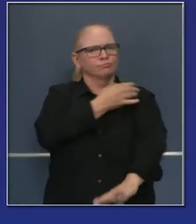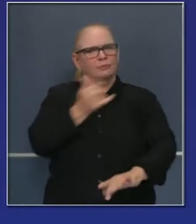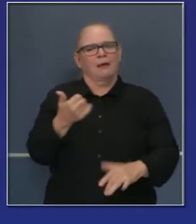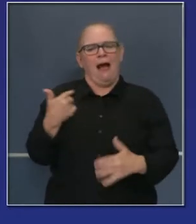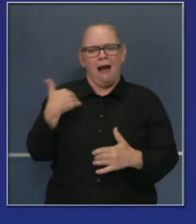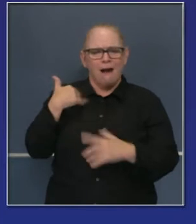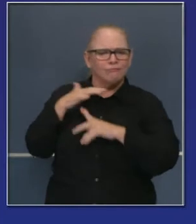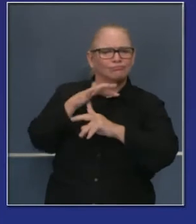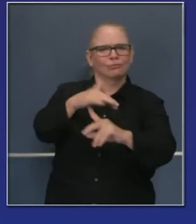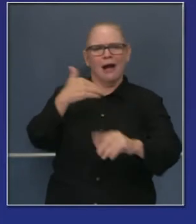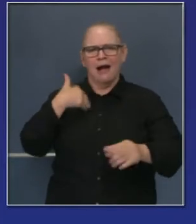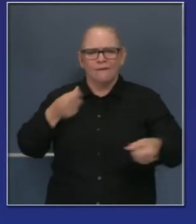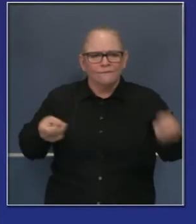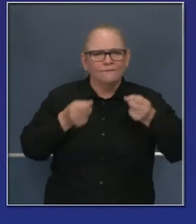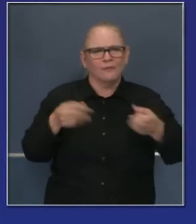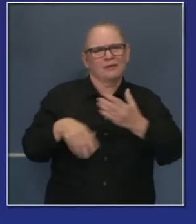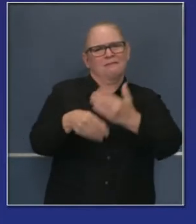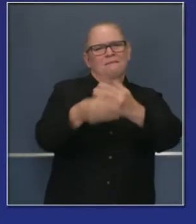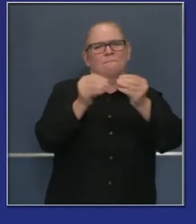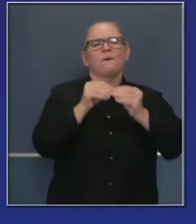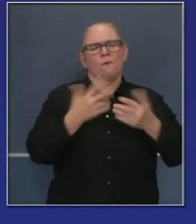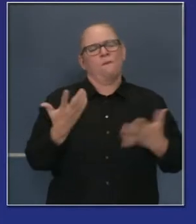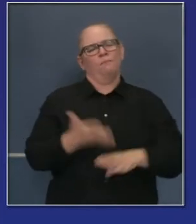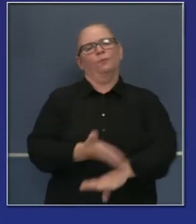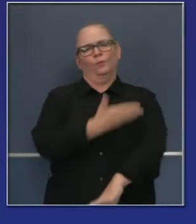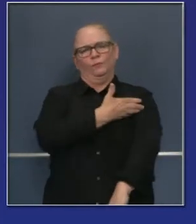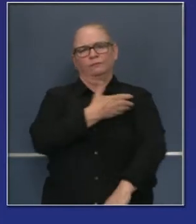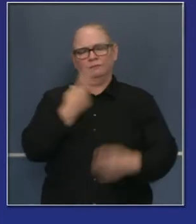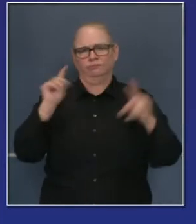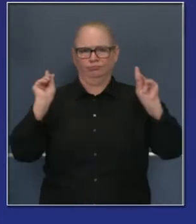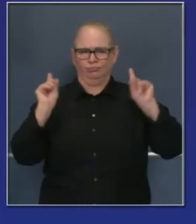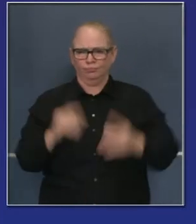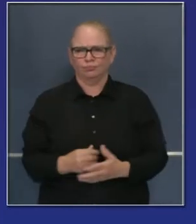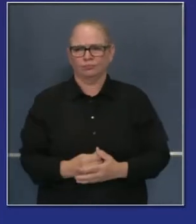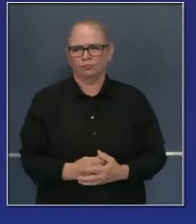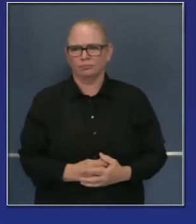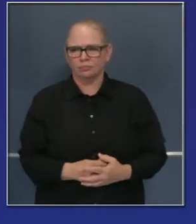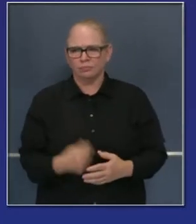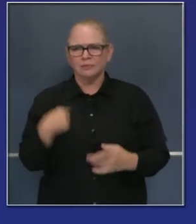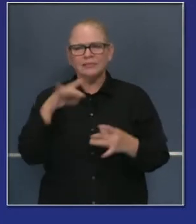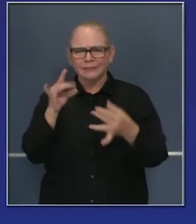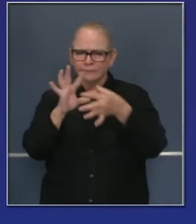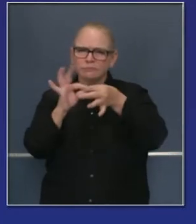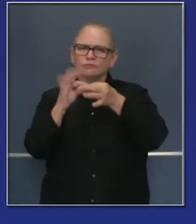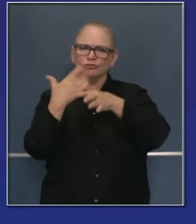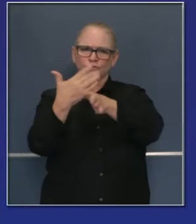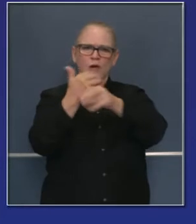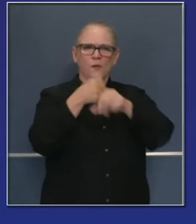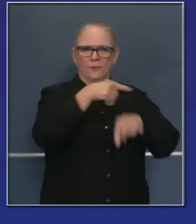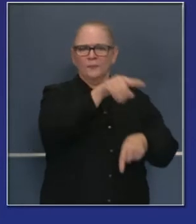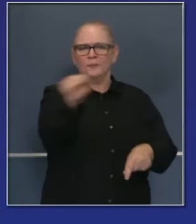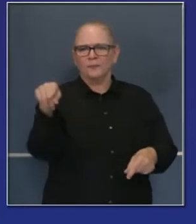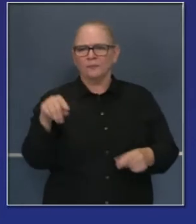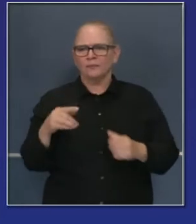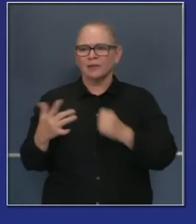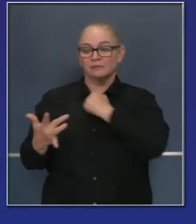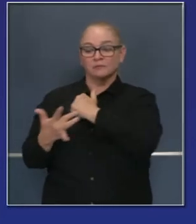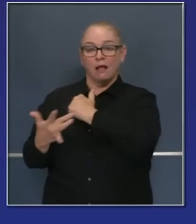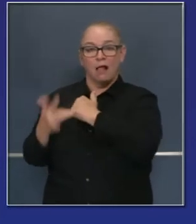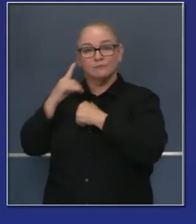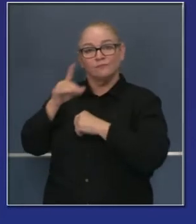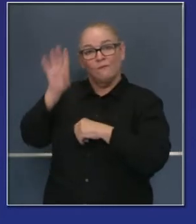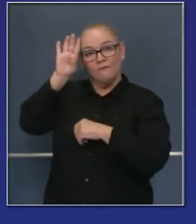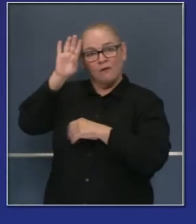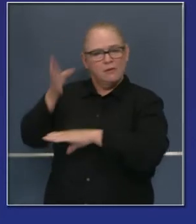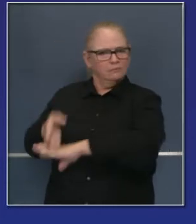he pasado muchos momentos con ustedes presentándoles equipos y tecnología de supresión